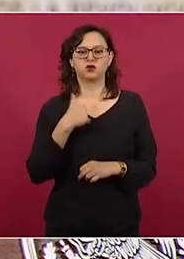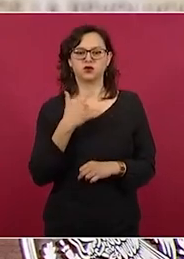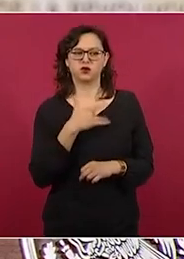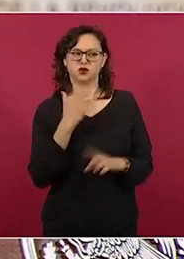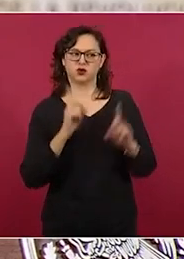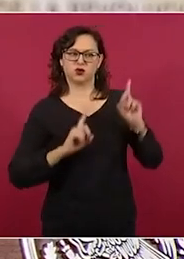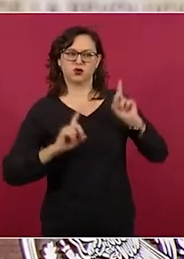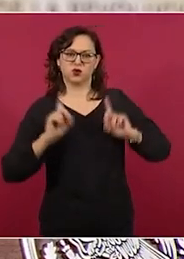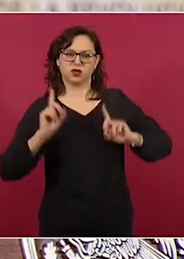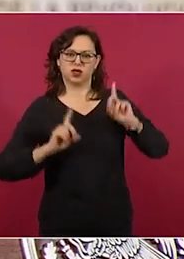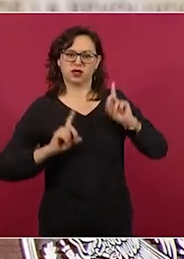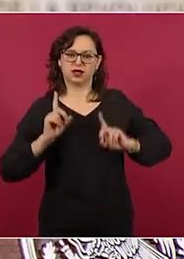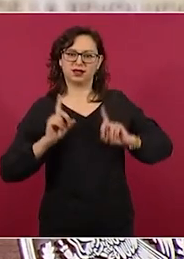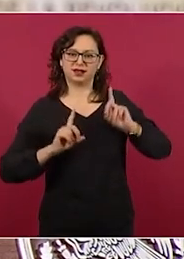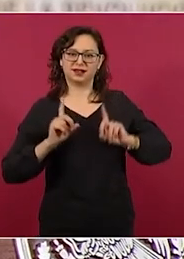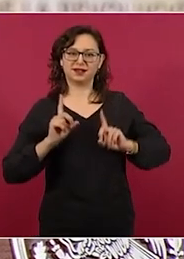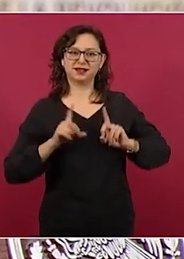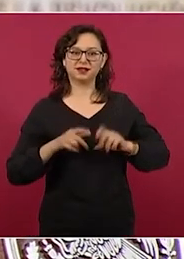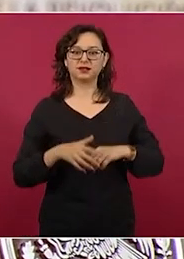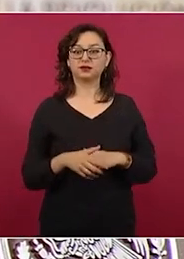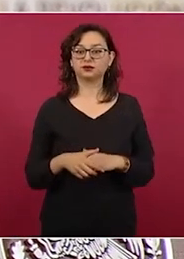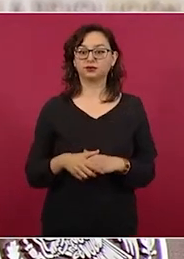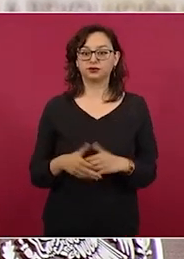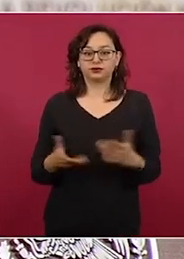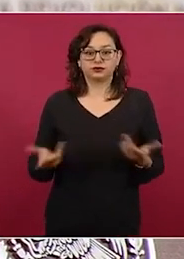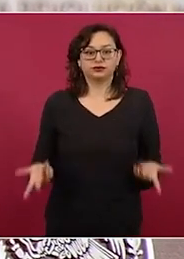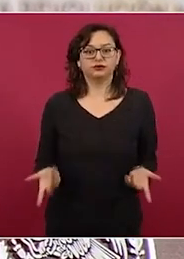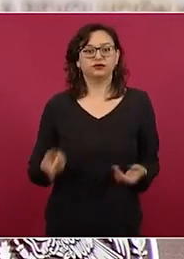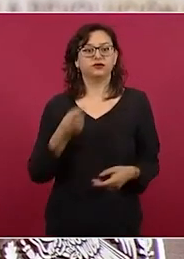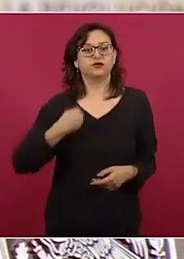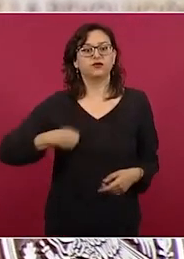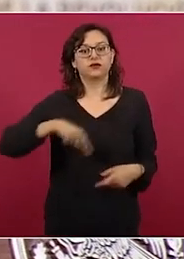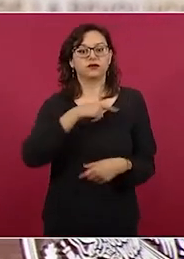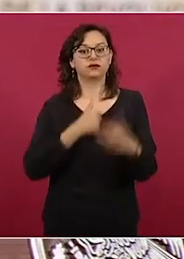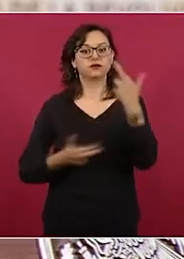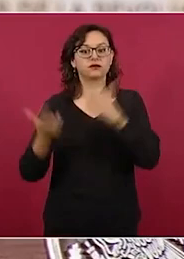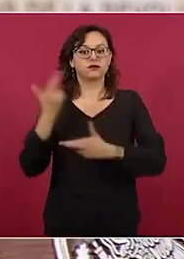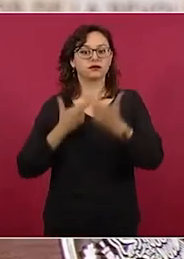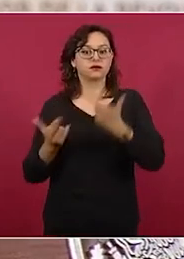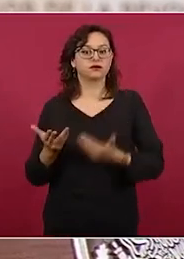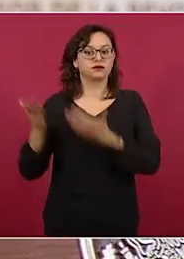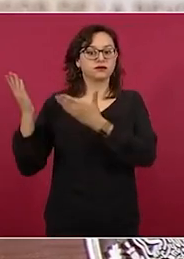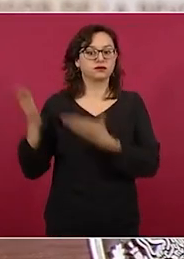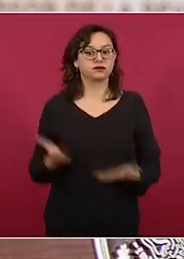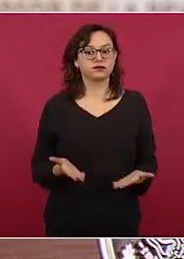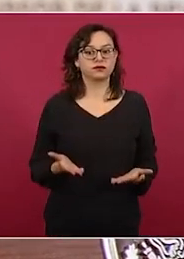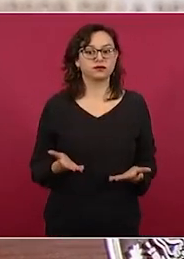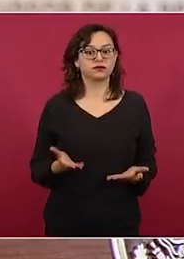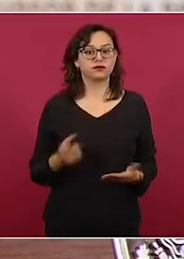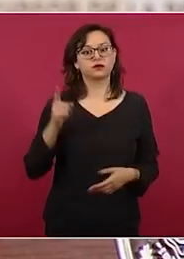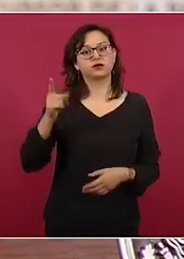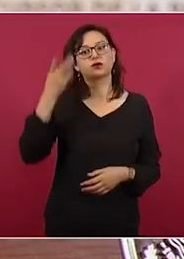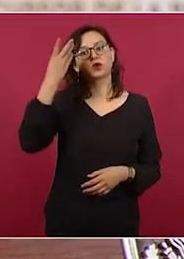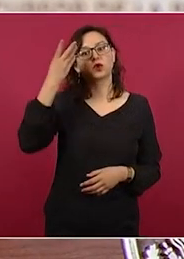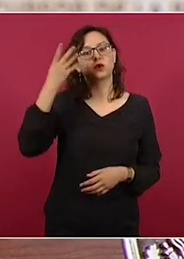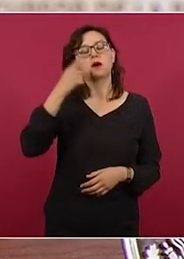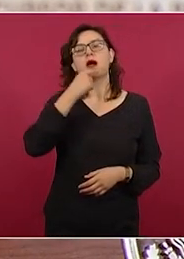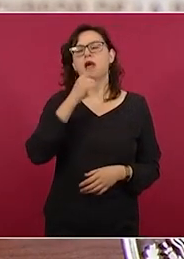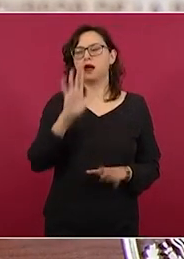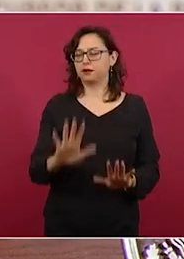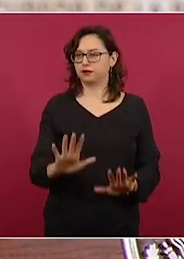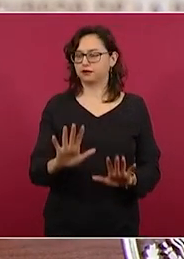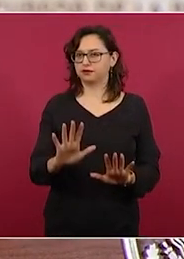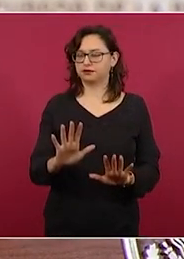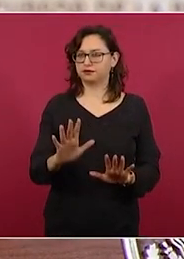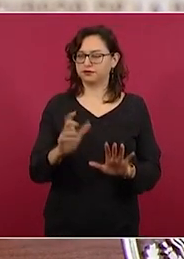porque nosotros llegamos a La Habana el